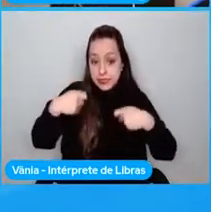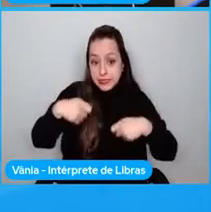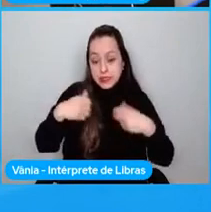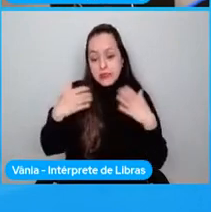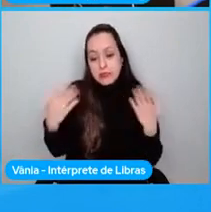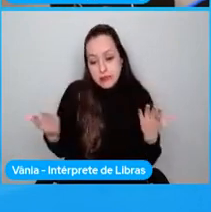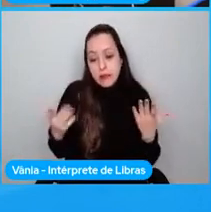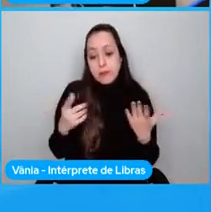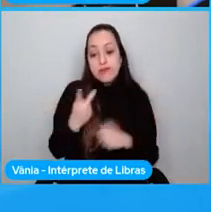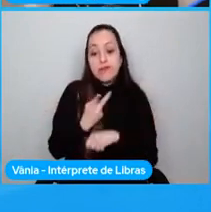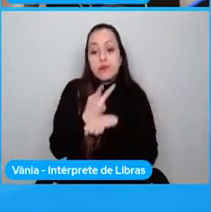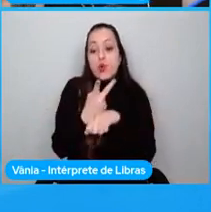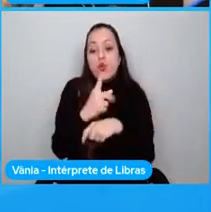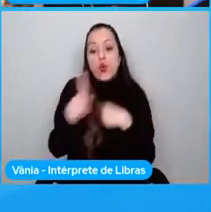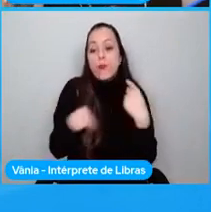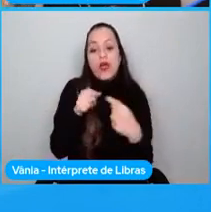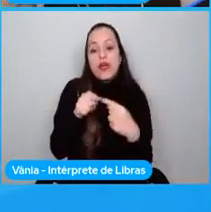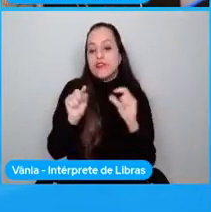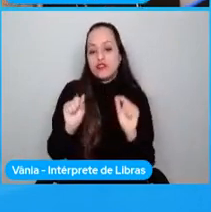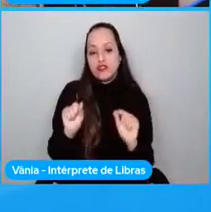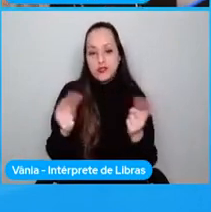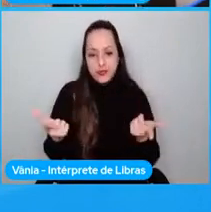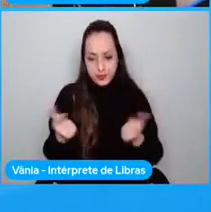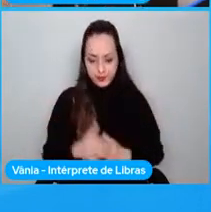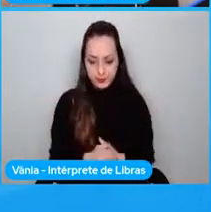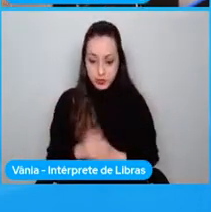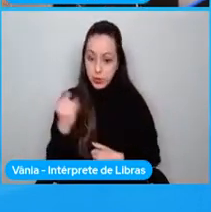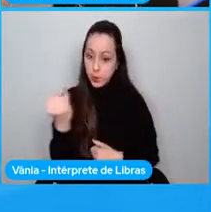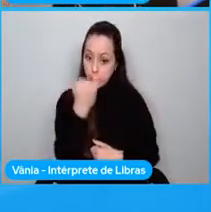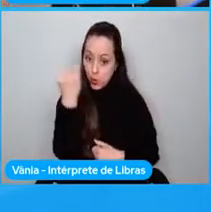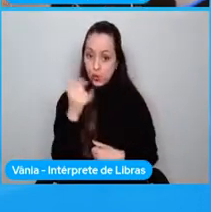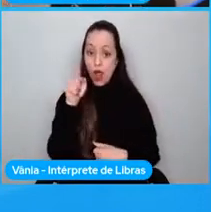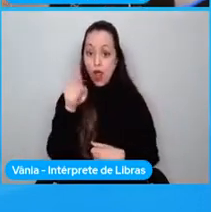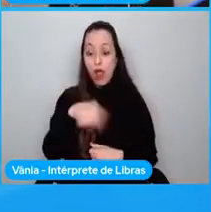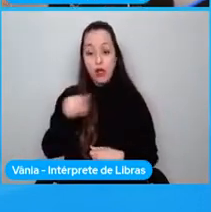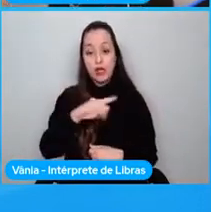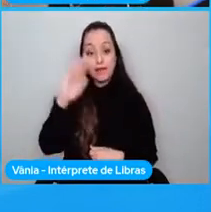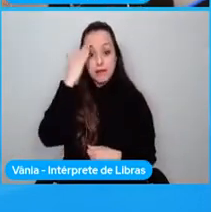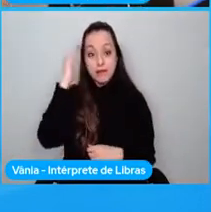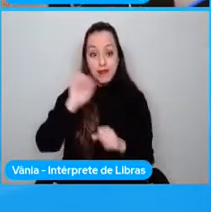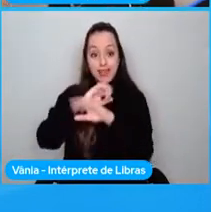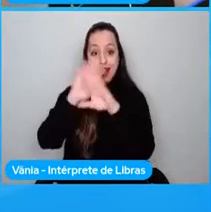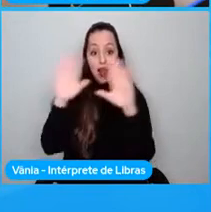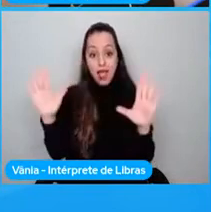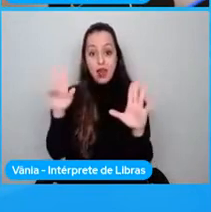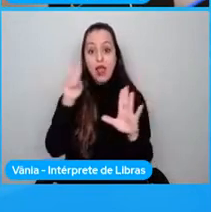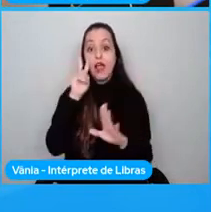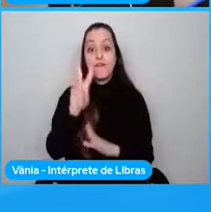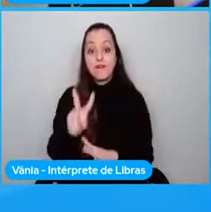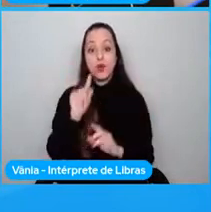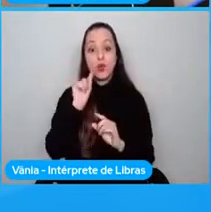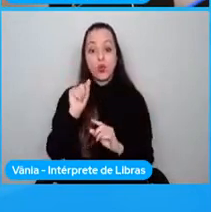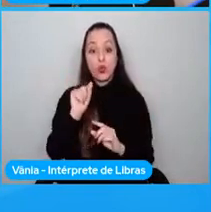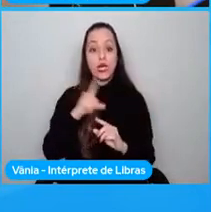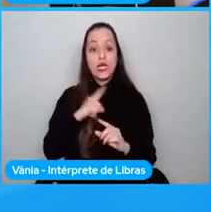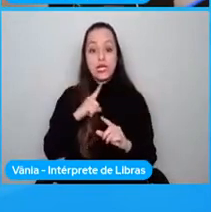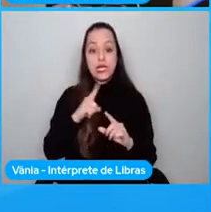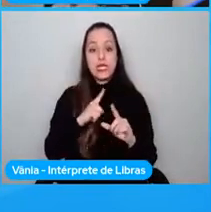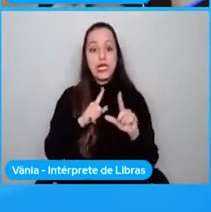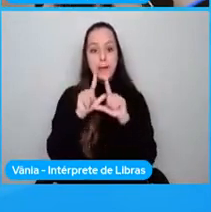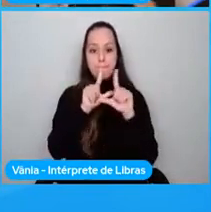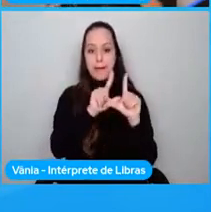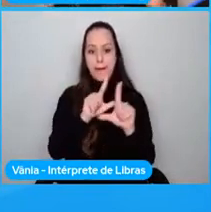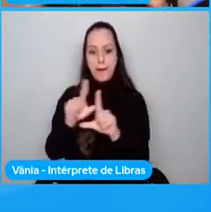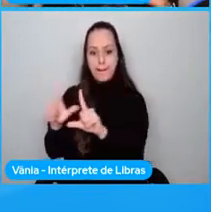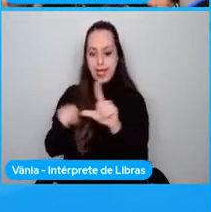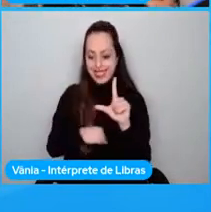estén buscando. Lo importante aquí es explicarle, es que vean esta línea que se ve aquí debajo, que